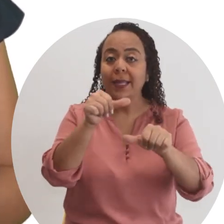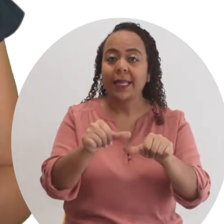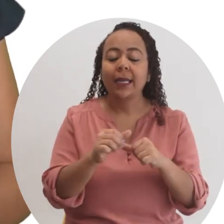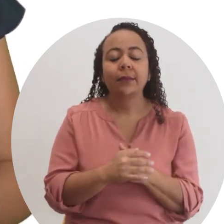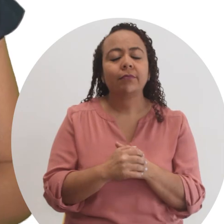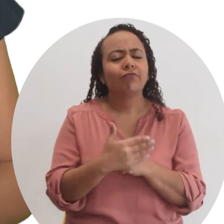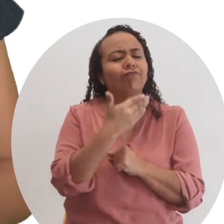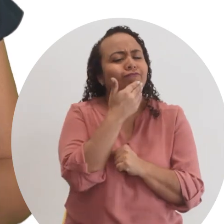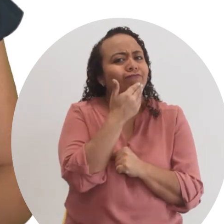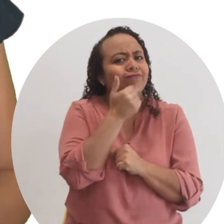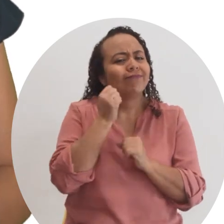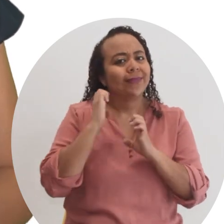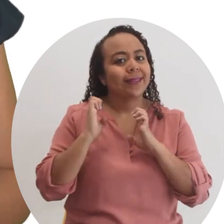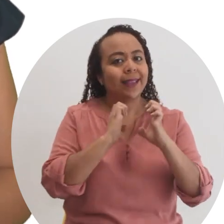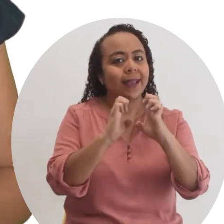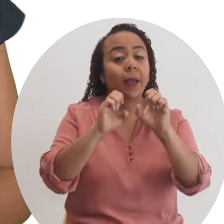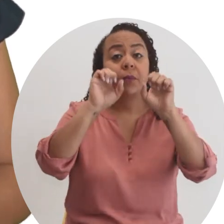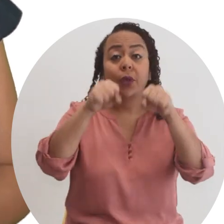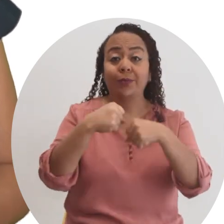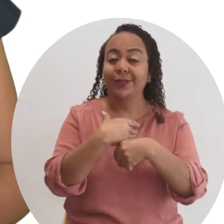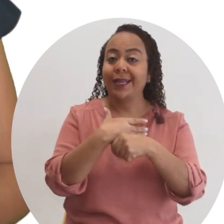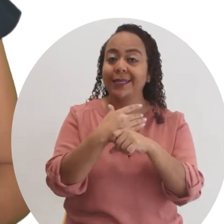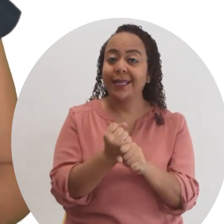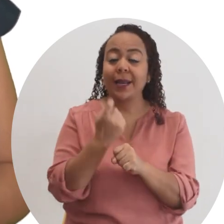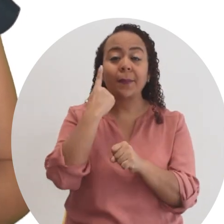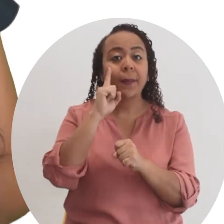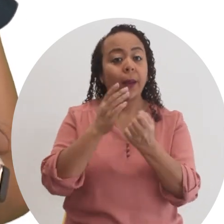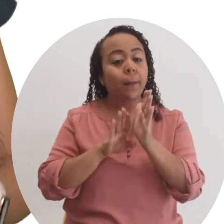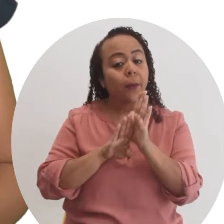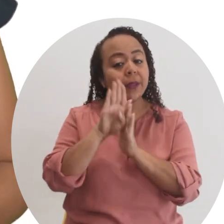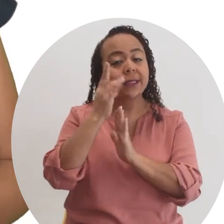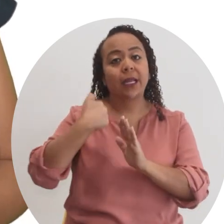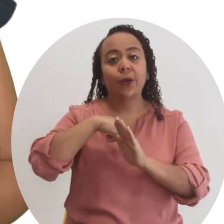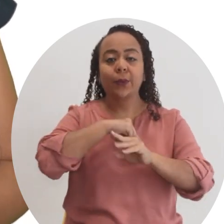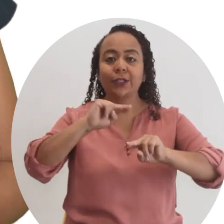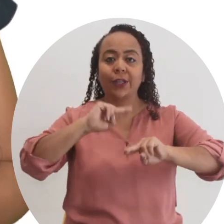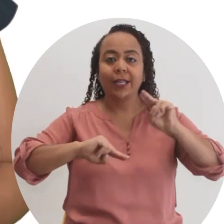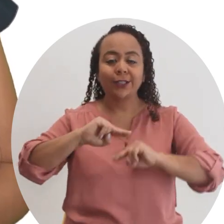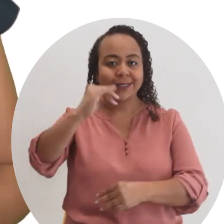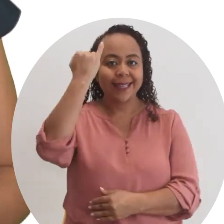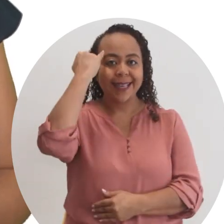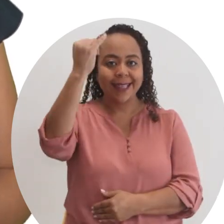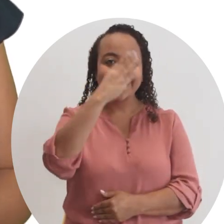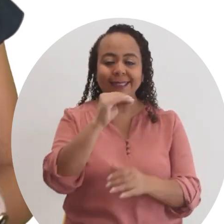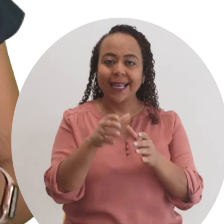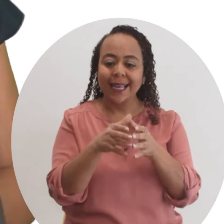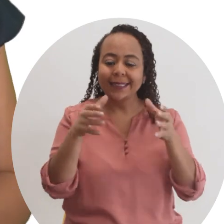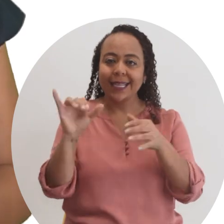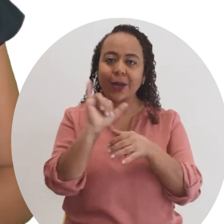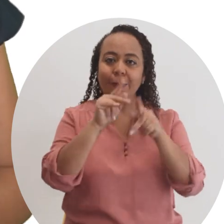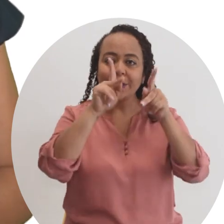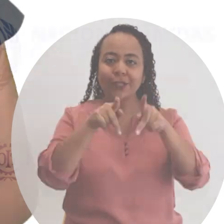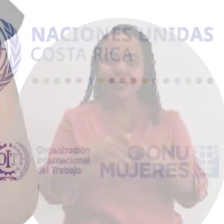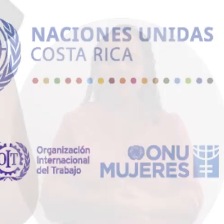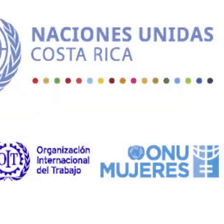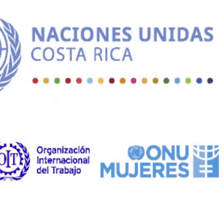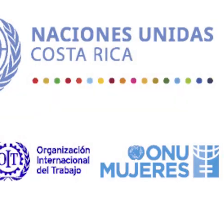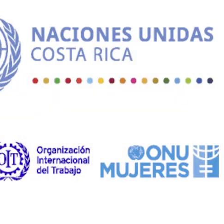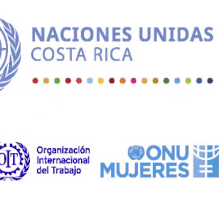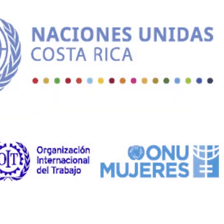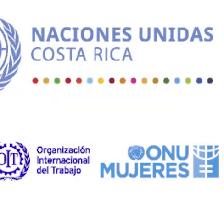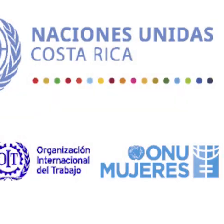de emprender es una de las mejores estrategias que podemos hacer para potenciar nuestros negocios, ideas y crecer como personas.